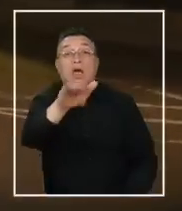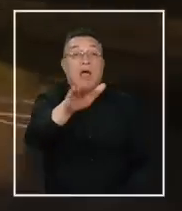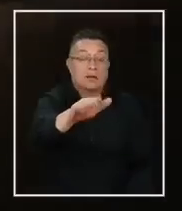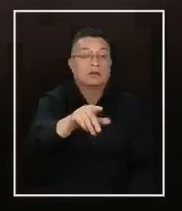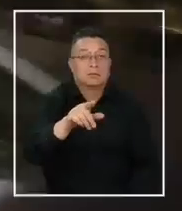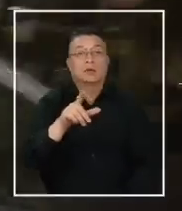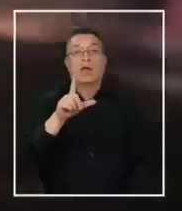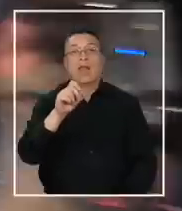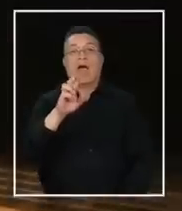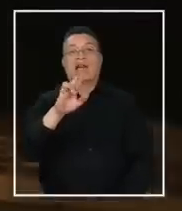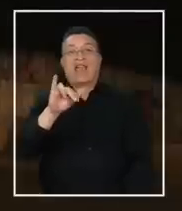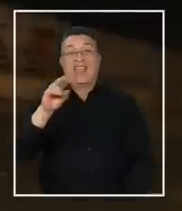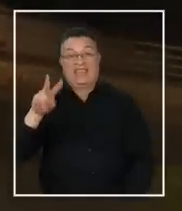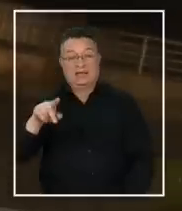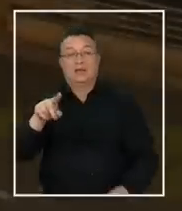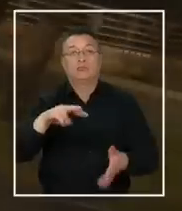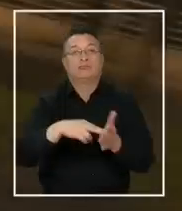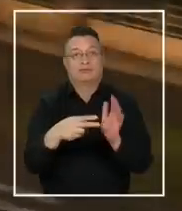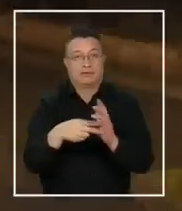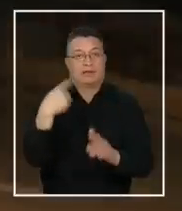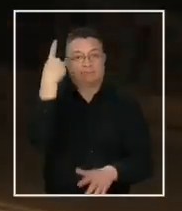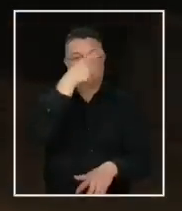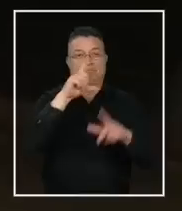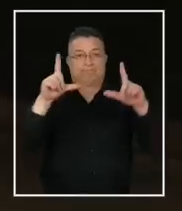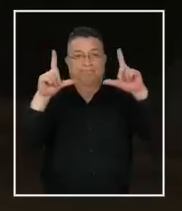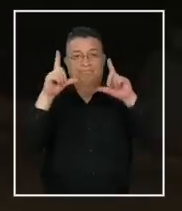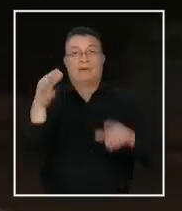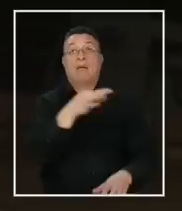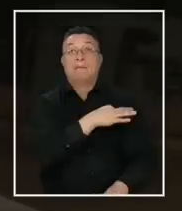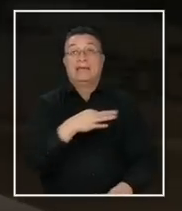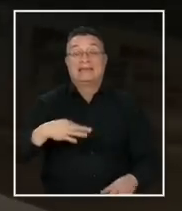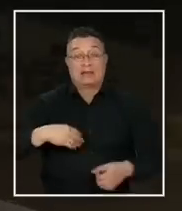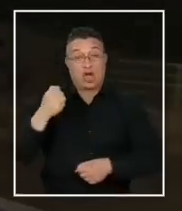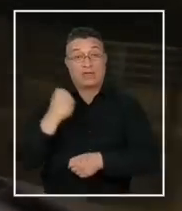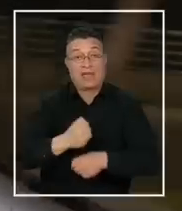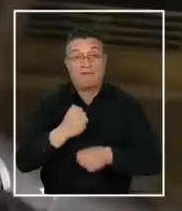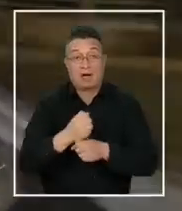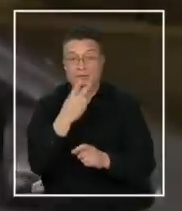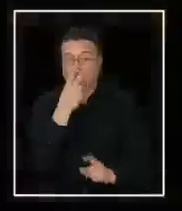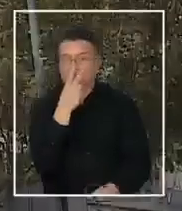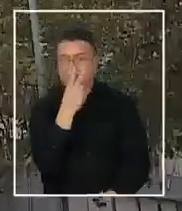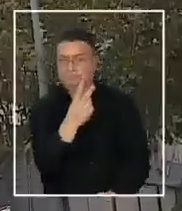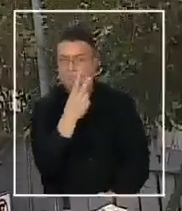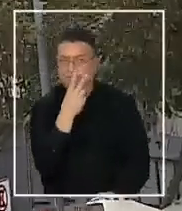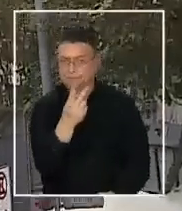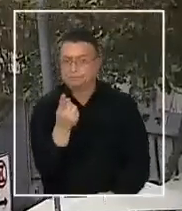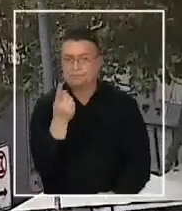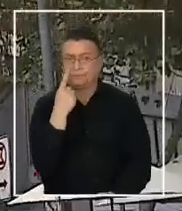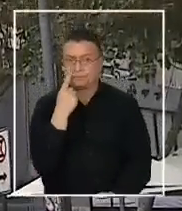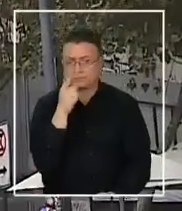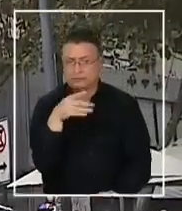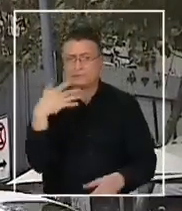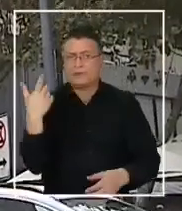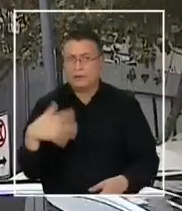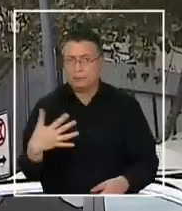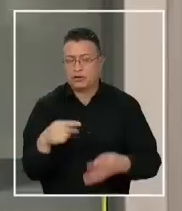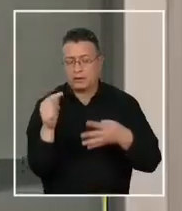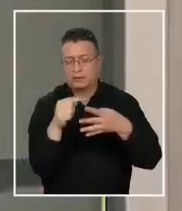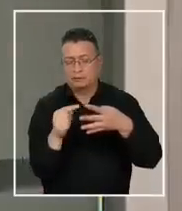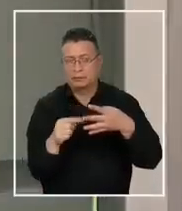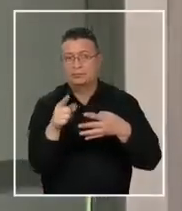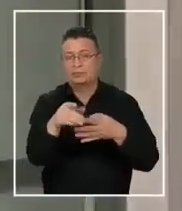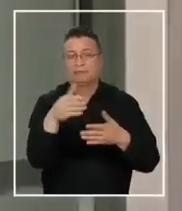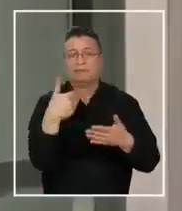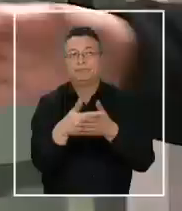Cristian Larraín es el protagonista de la polémica y el Ministerio del Trabajo está en la mira tras conocerse el antecedente clave que provocó la